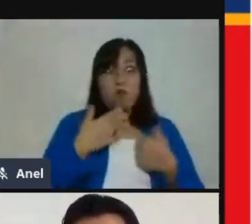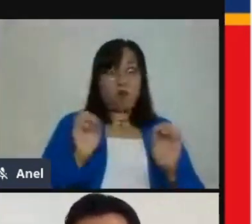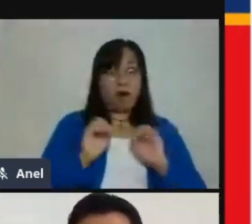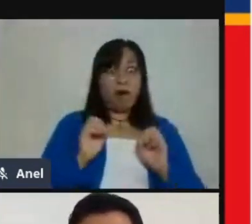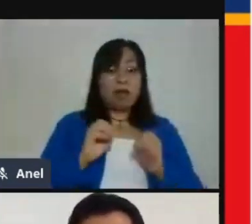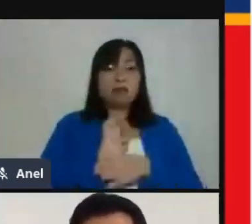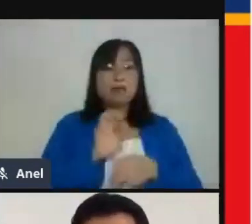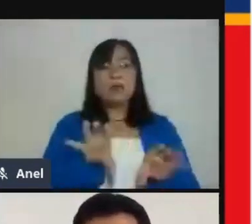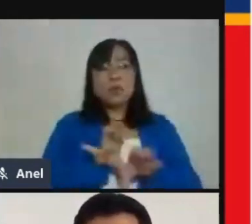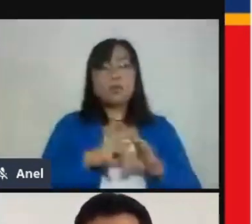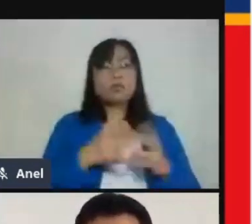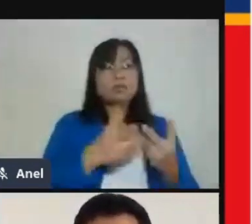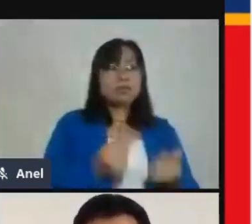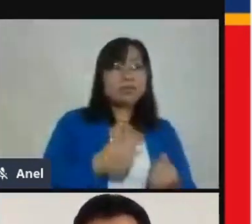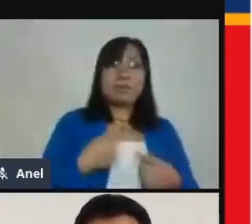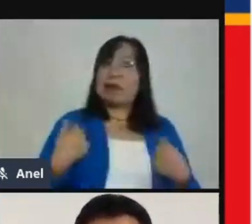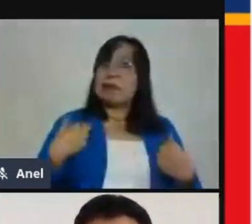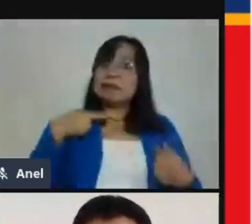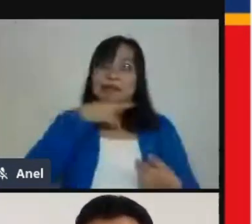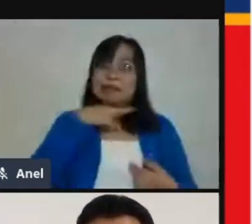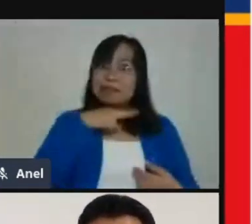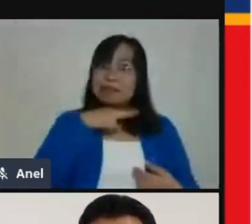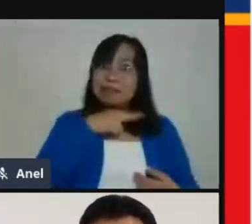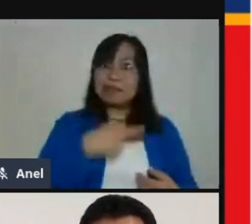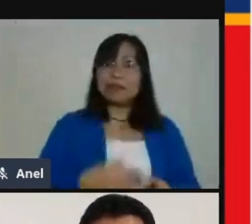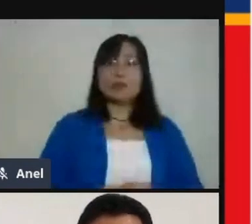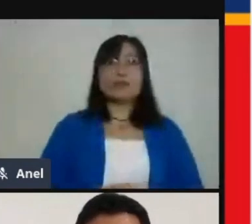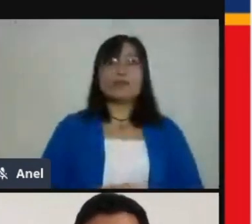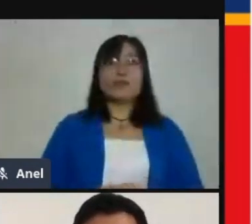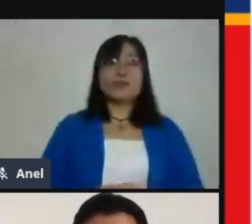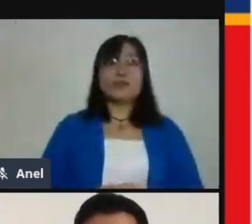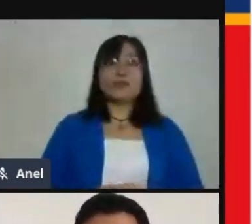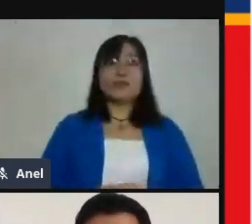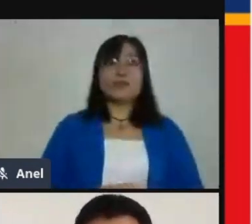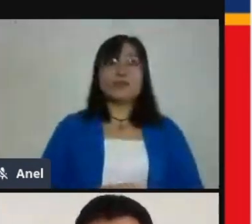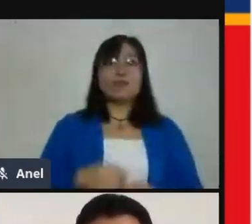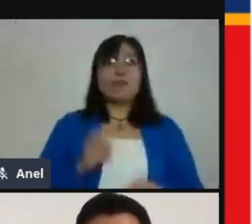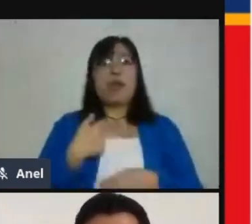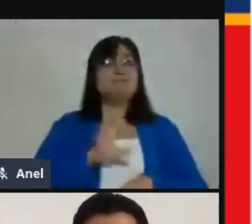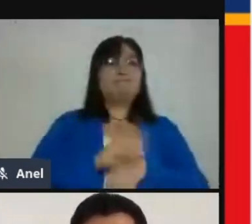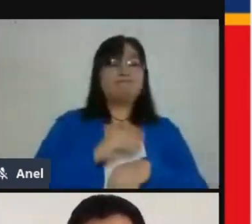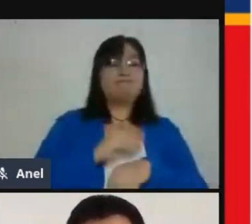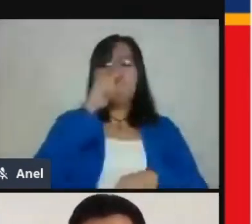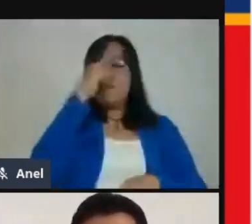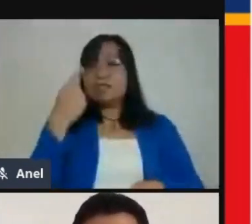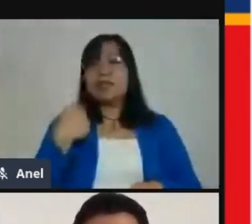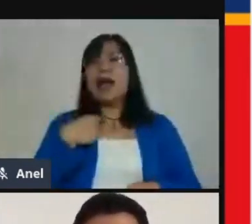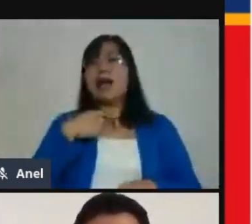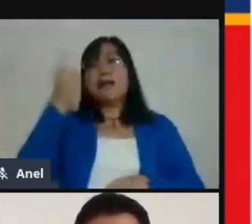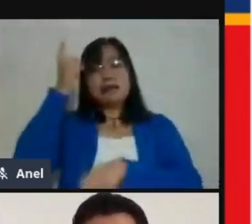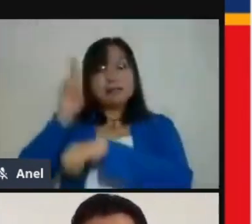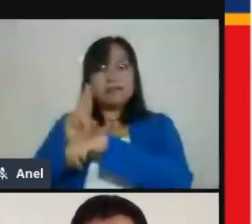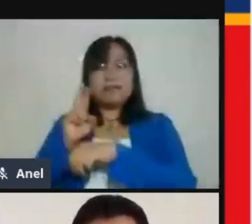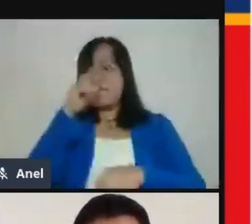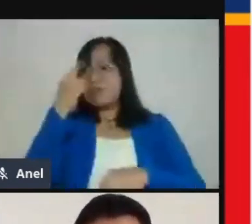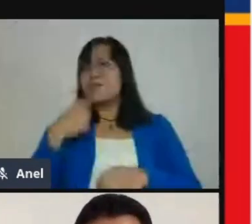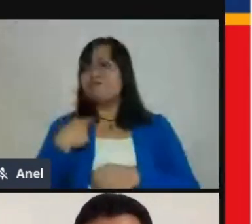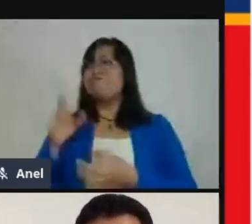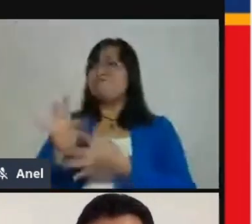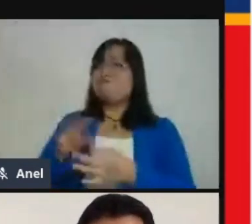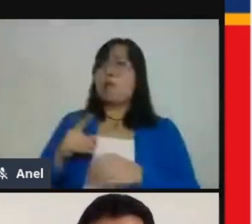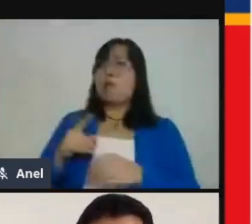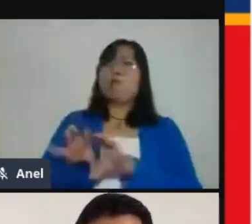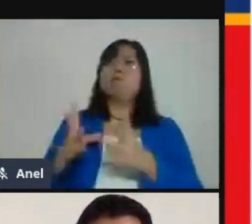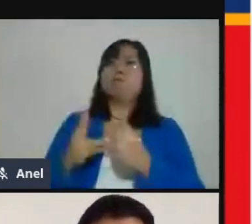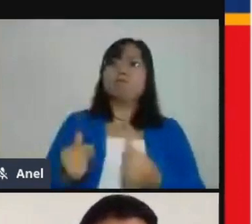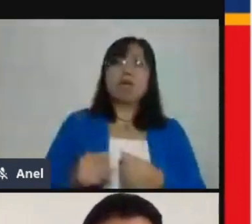en la gran mayoría sí teníamos los recursos necesarios y nos permitió enfocarnos en aquellas personas que por alguna razón no